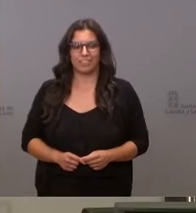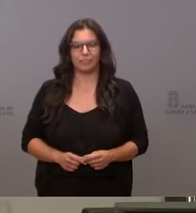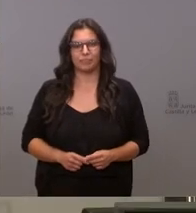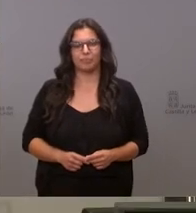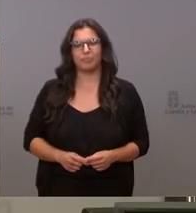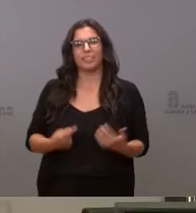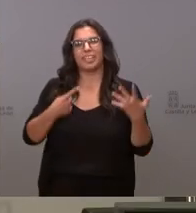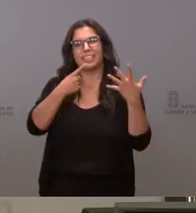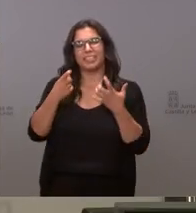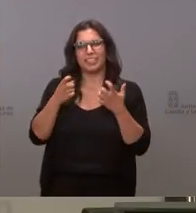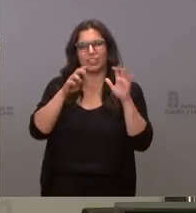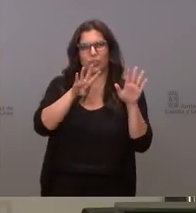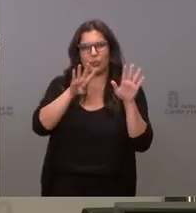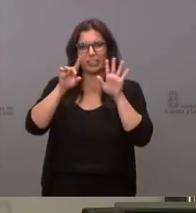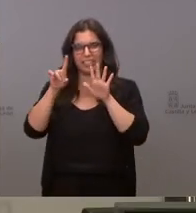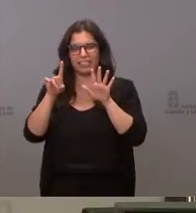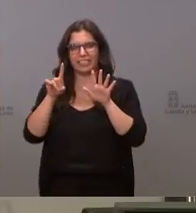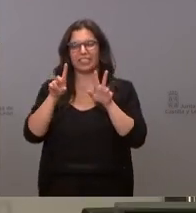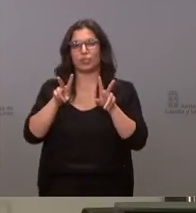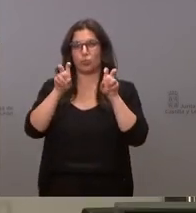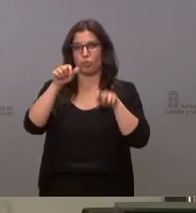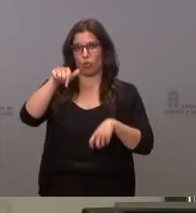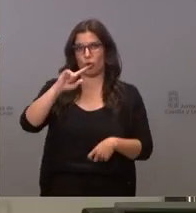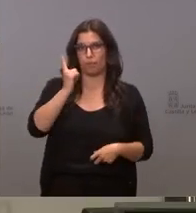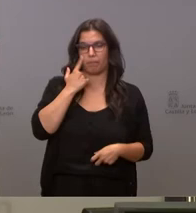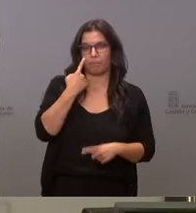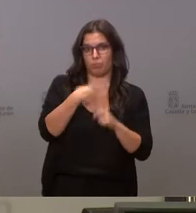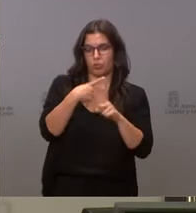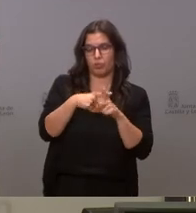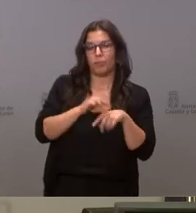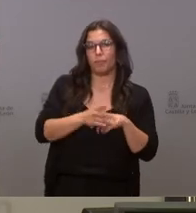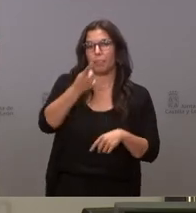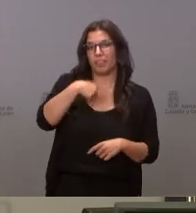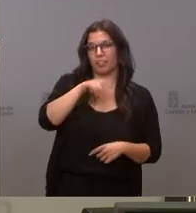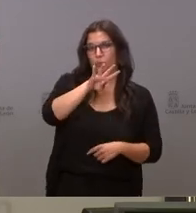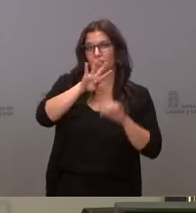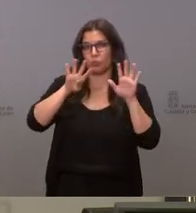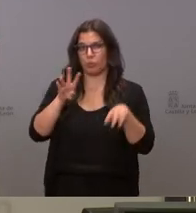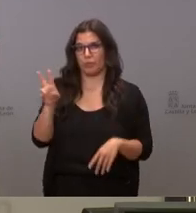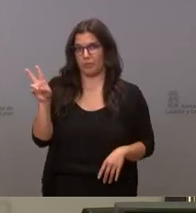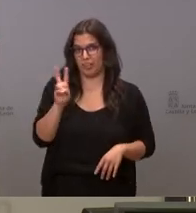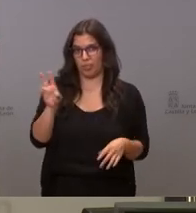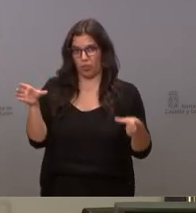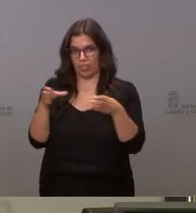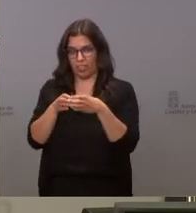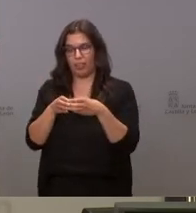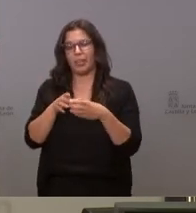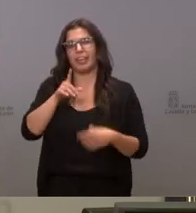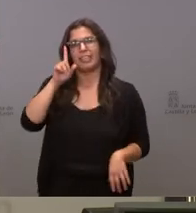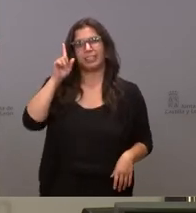696 nuevos casos diagnosticados hoy 149 Valladolid también